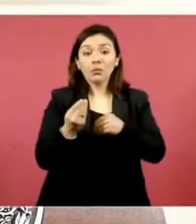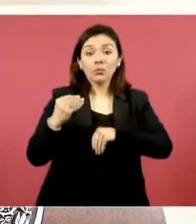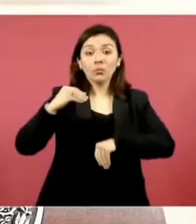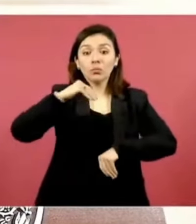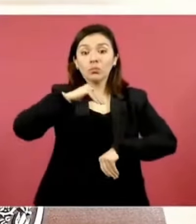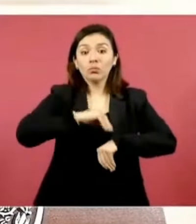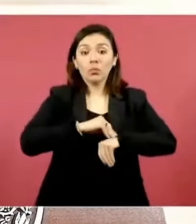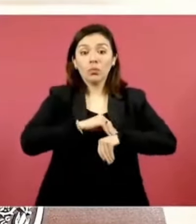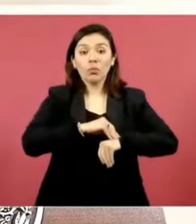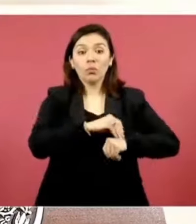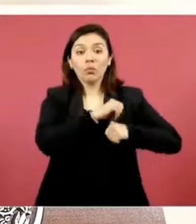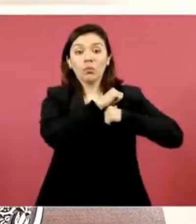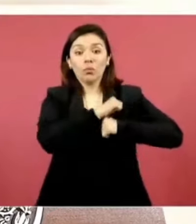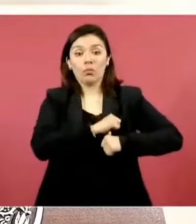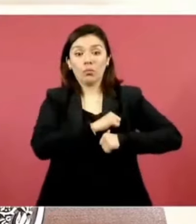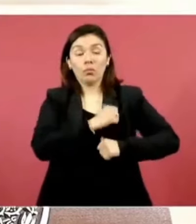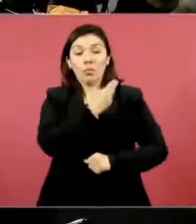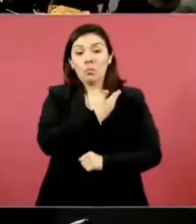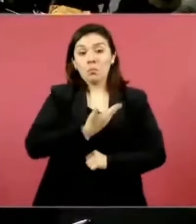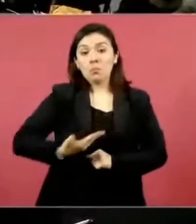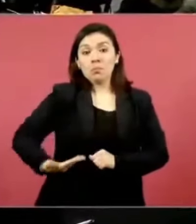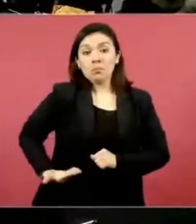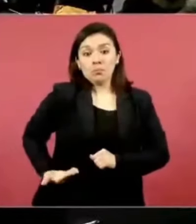de el presidente